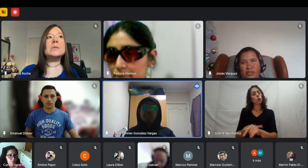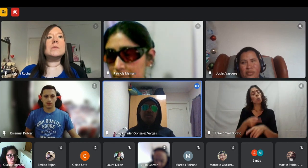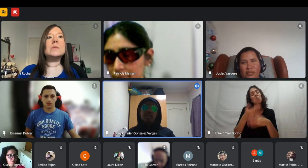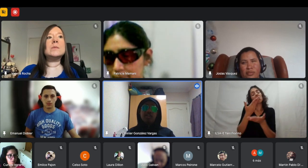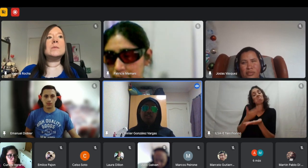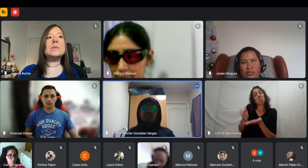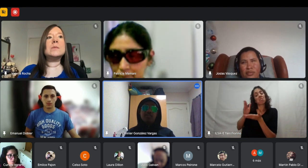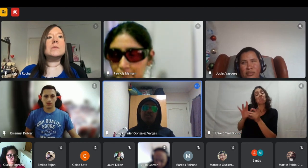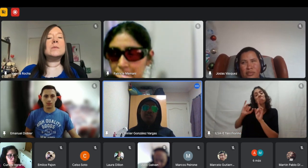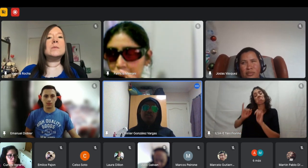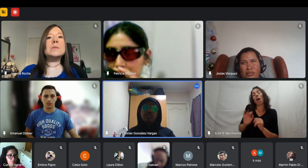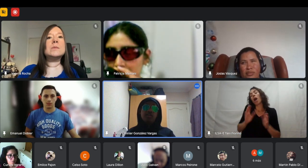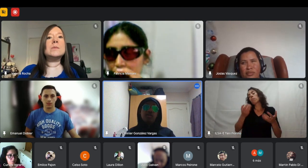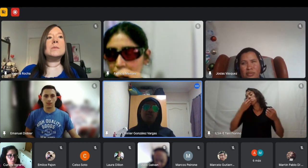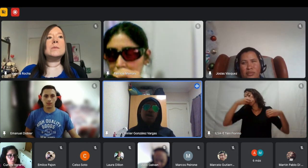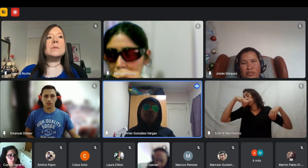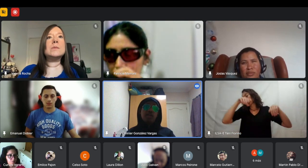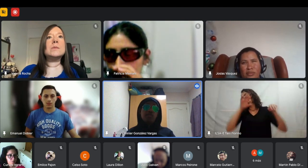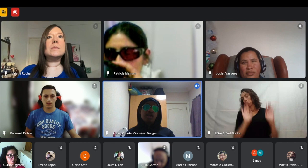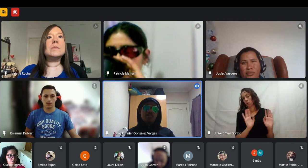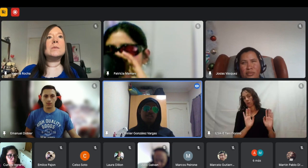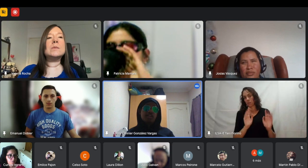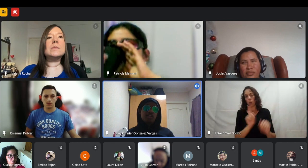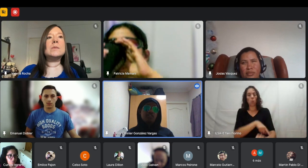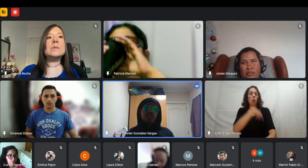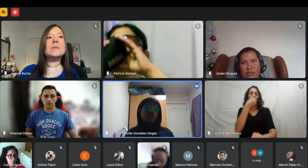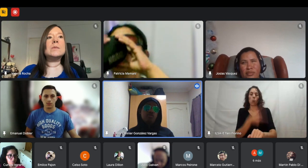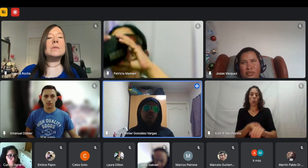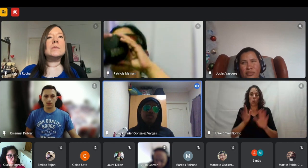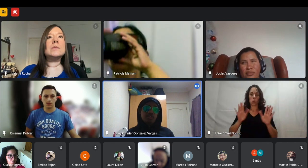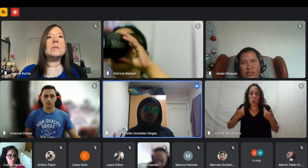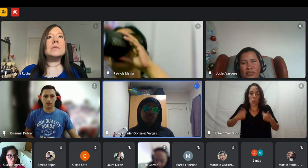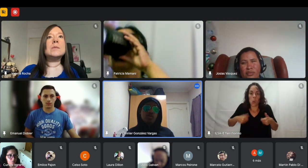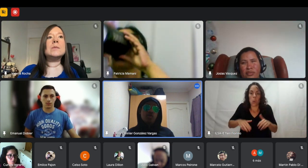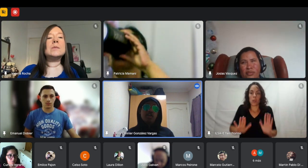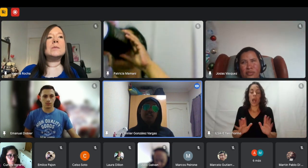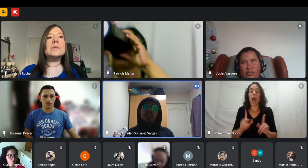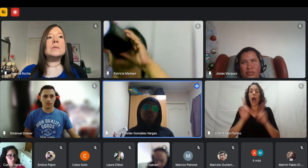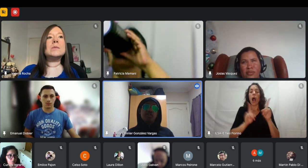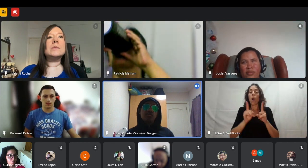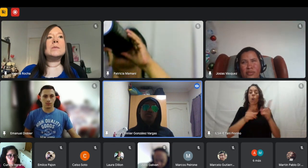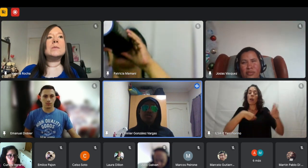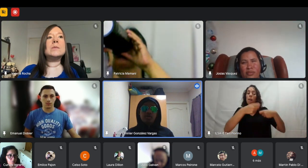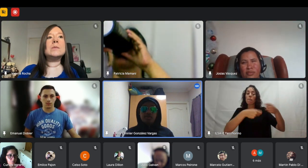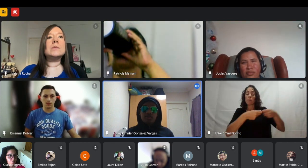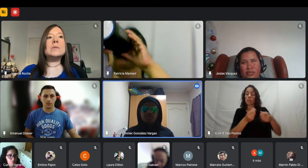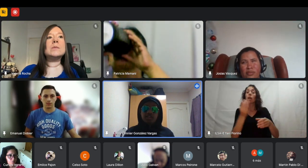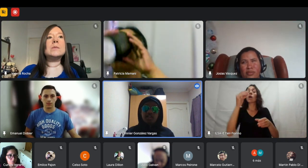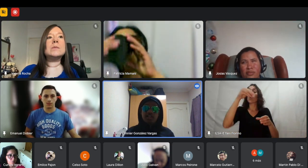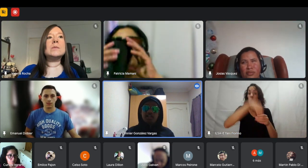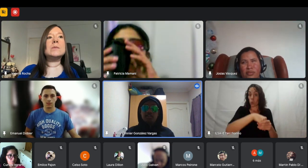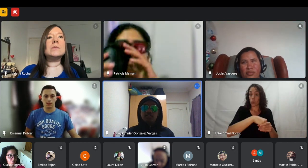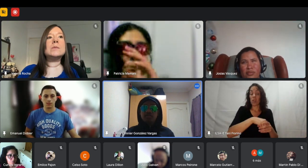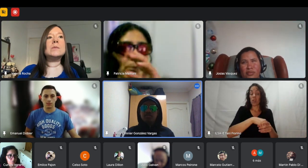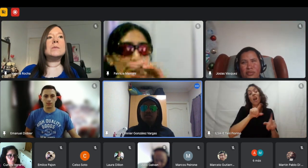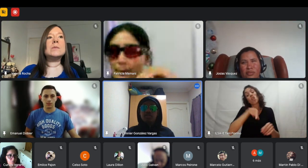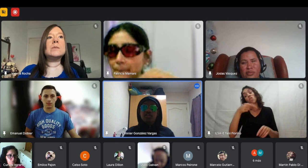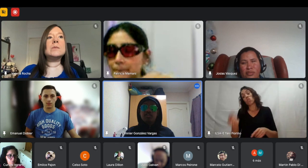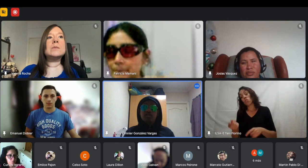siempre va a haber empresas que sean inclusivas o que digan ser inclusivas pero al final